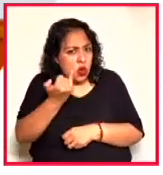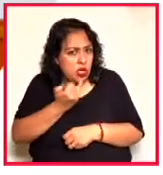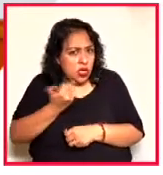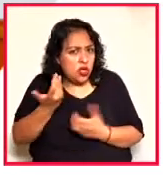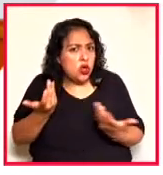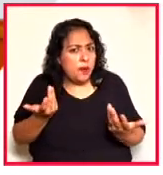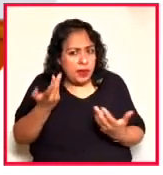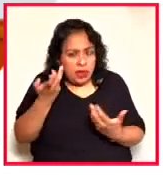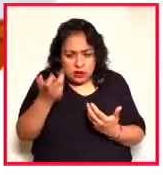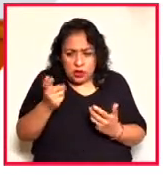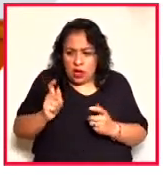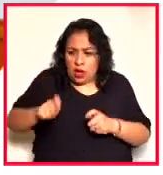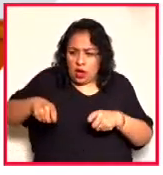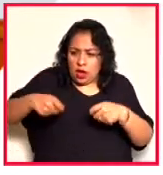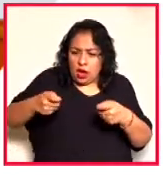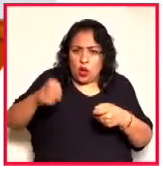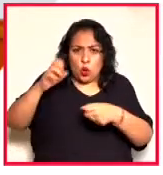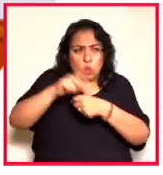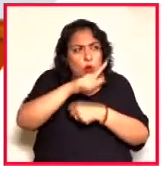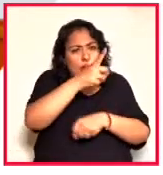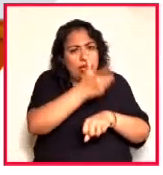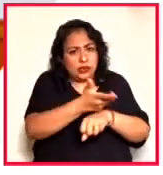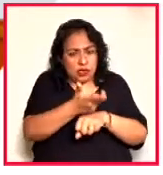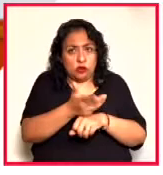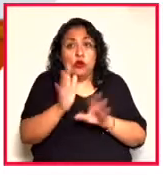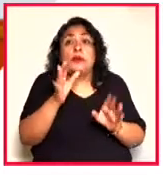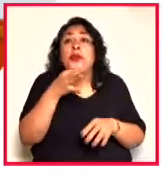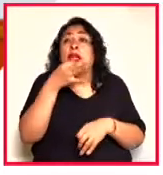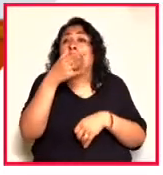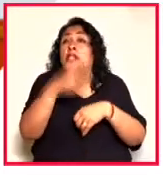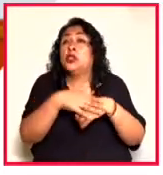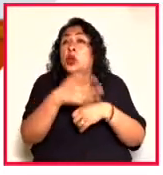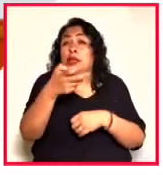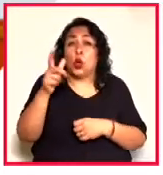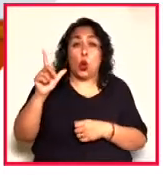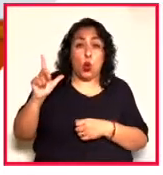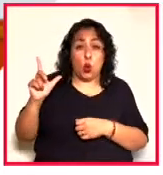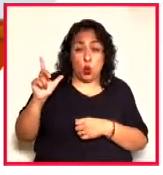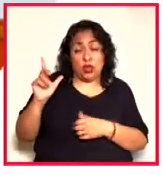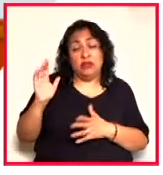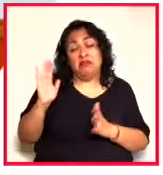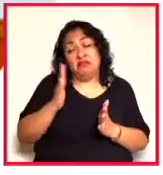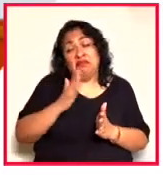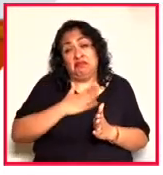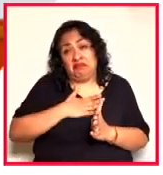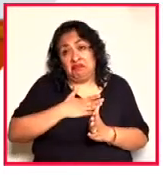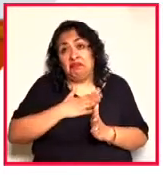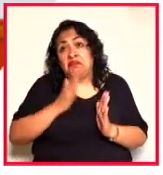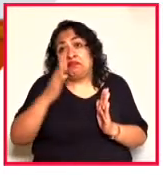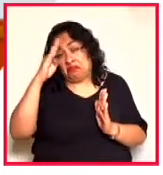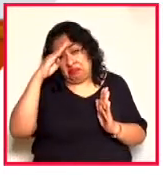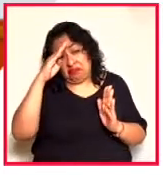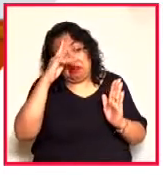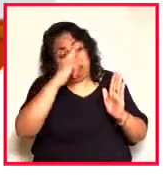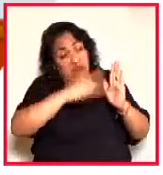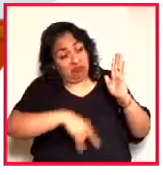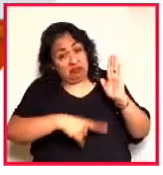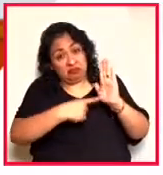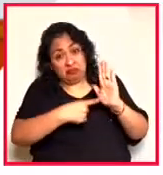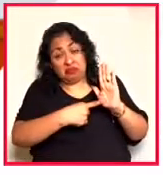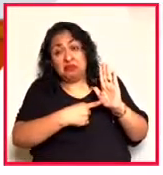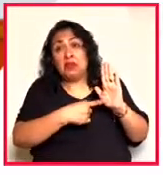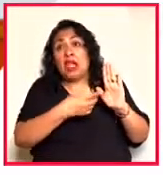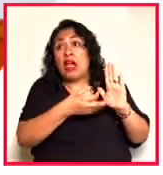una parte de la herencia cultural de Estados Unidos. Se anunció esto el lunes. Me parece que el cartel de personalidades que lo